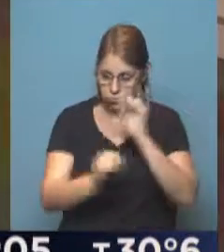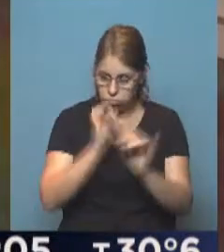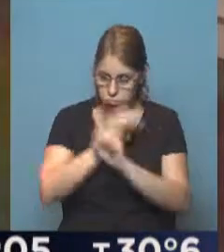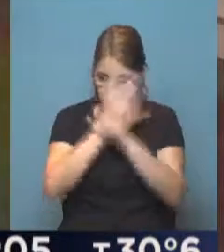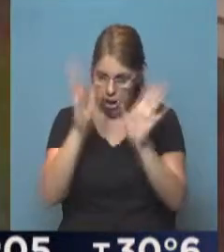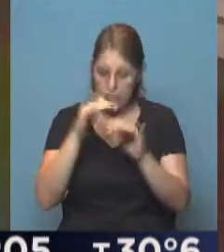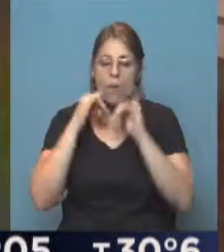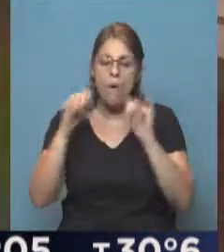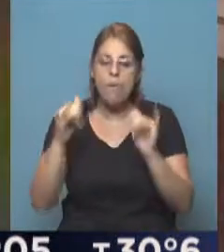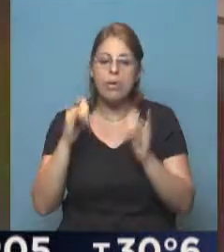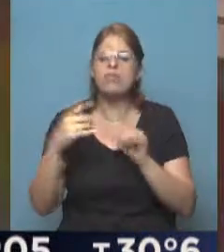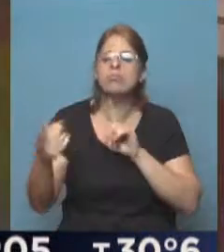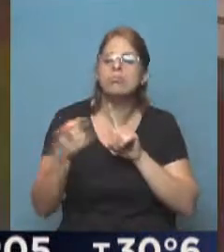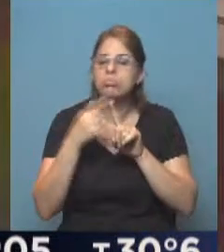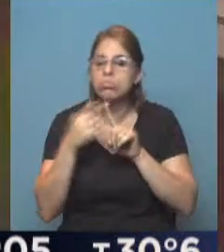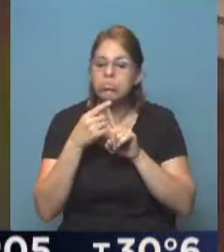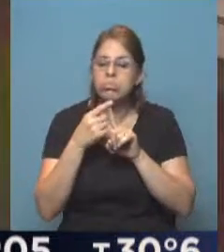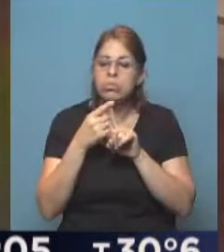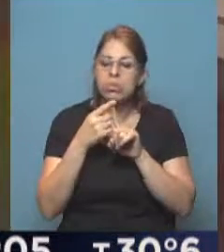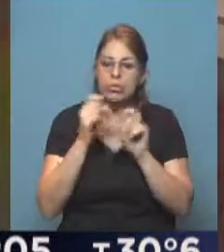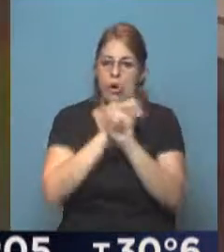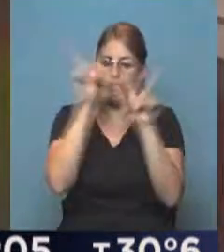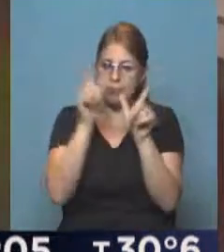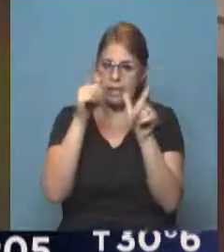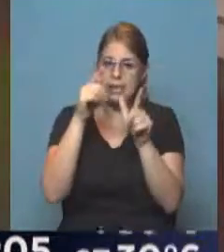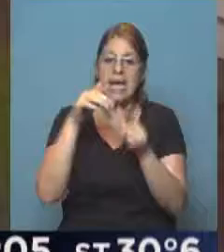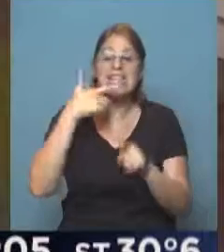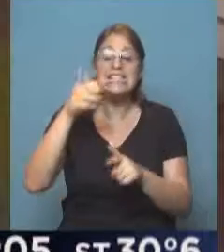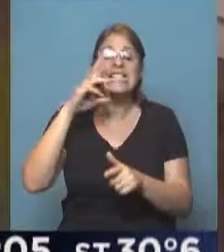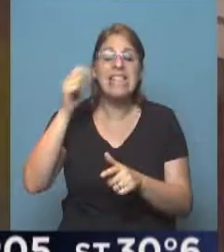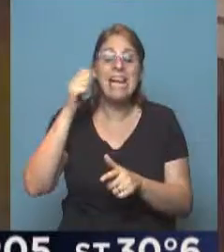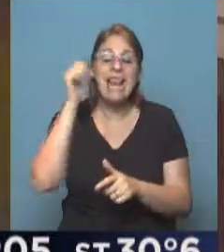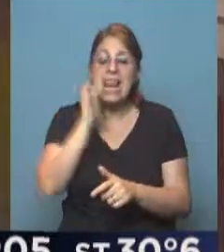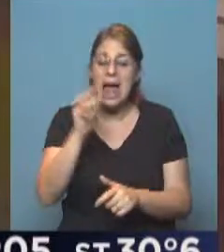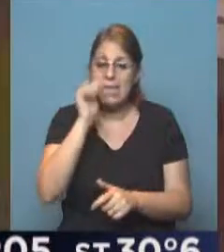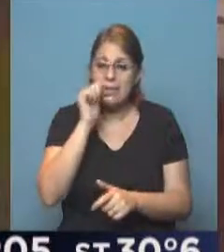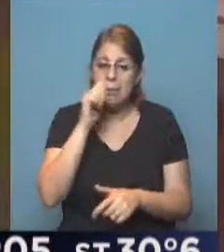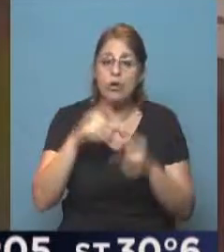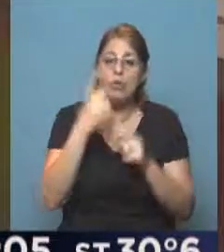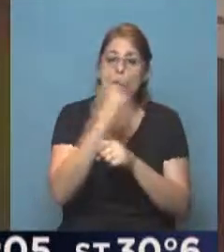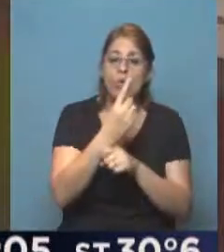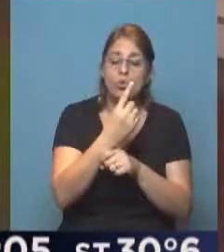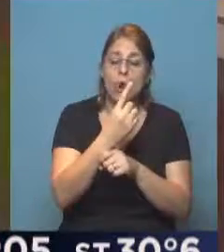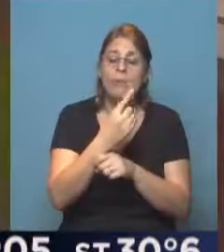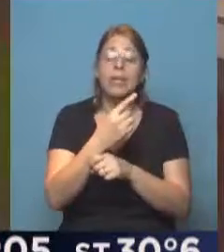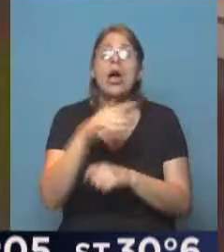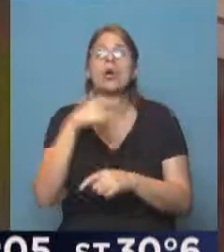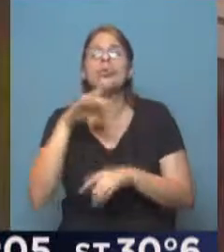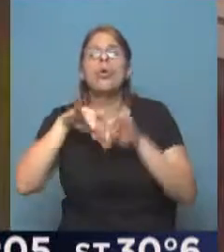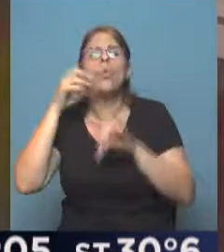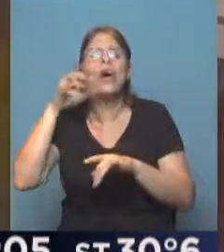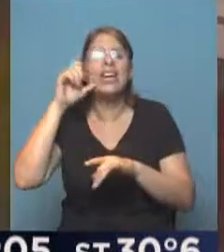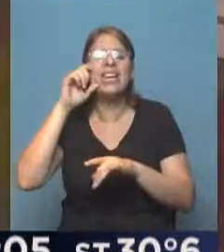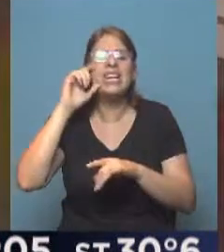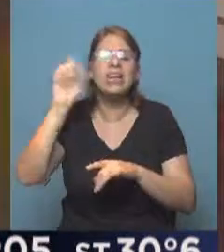pura tiene que ver con esta lesión sorpresiva de Guillermo Sara, el uno de Boca Juniors, Axel Werner, justamente viene del